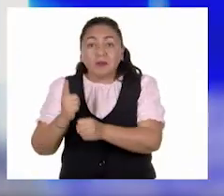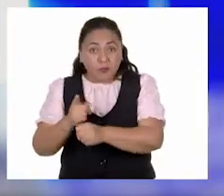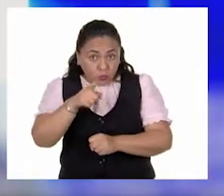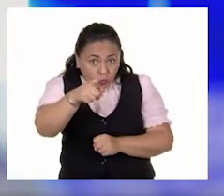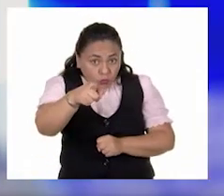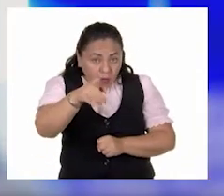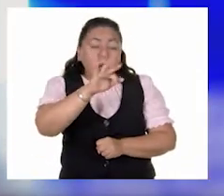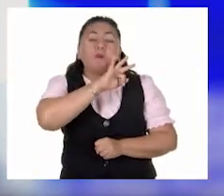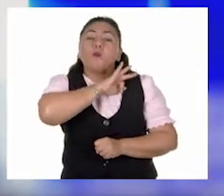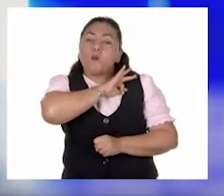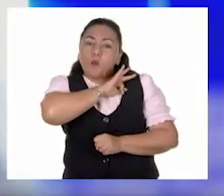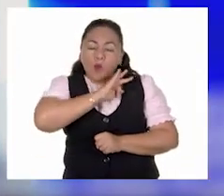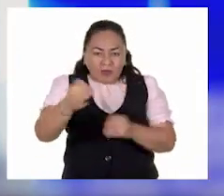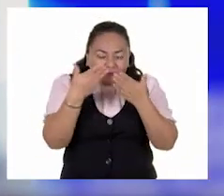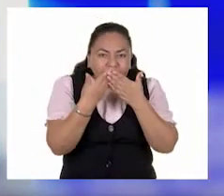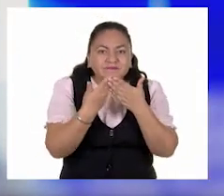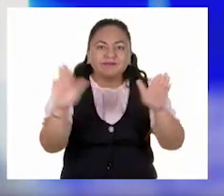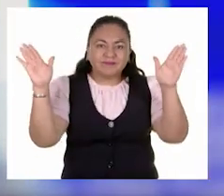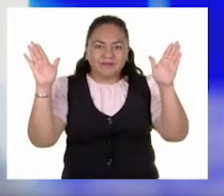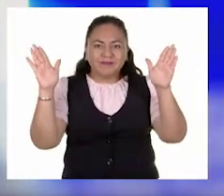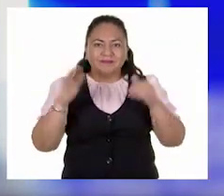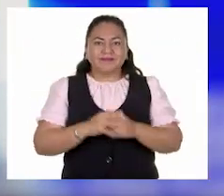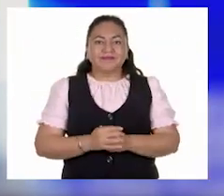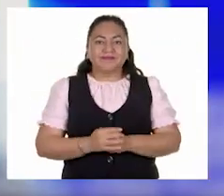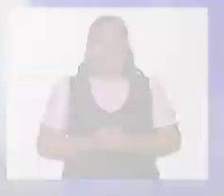puedes ser la llave de ese conocimiento.